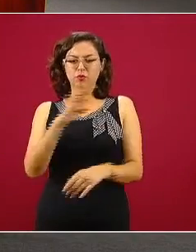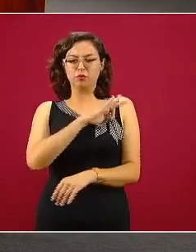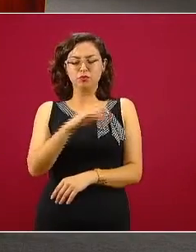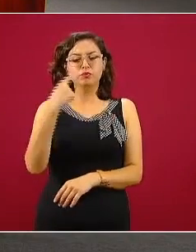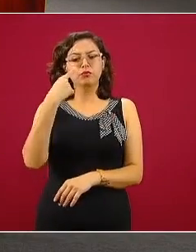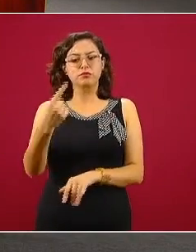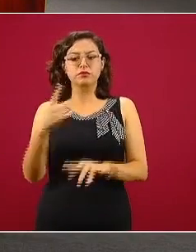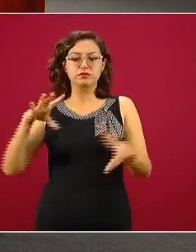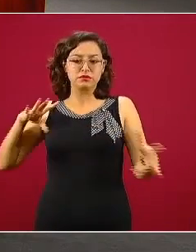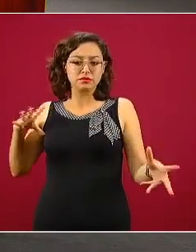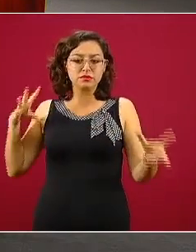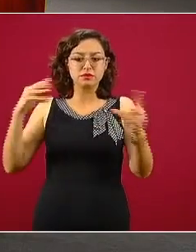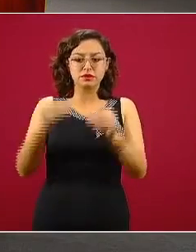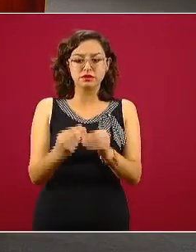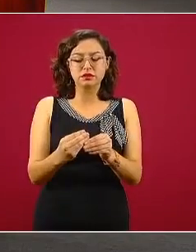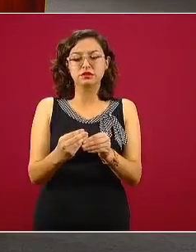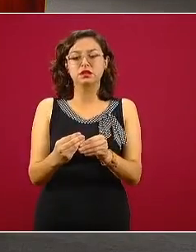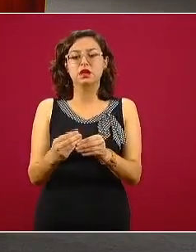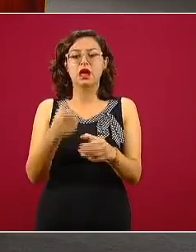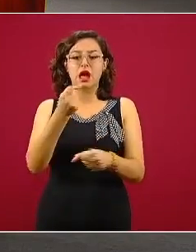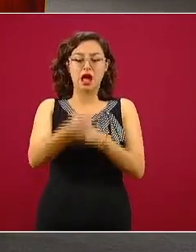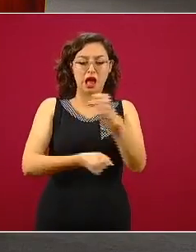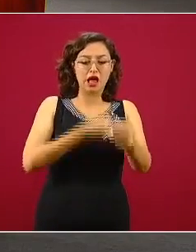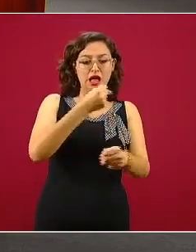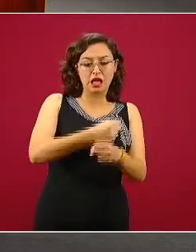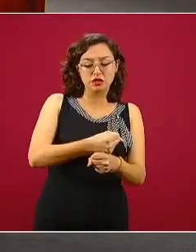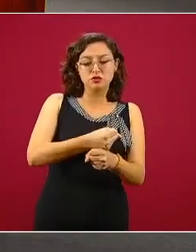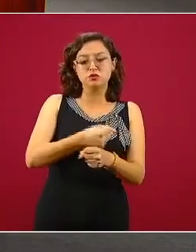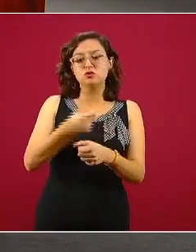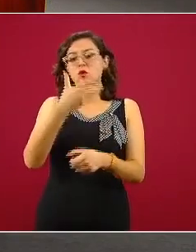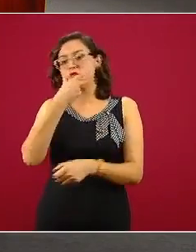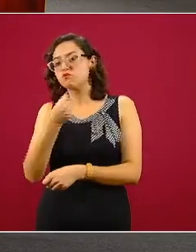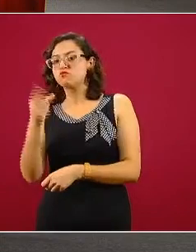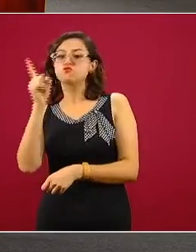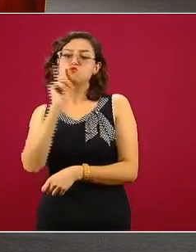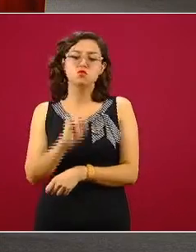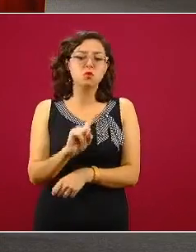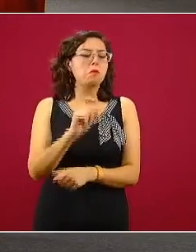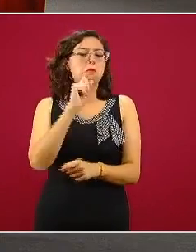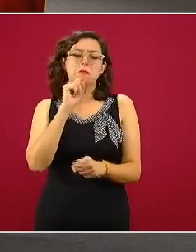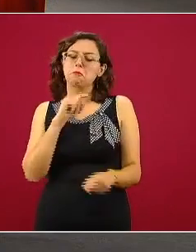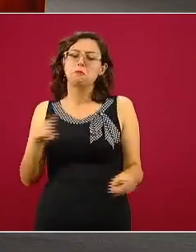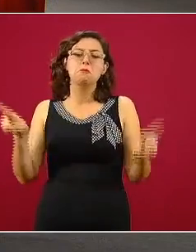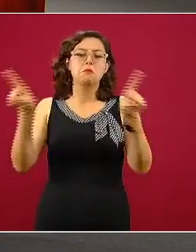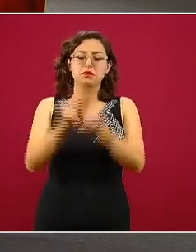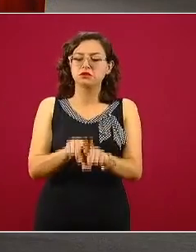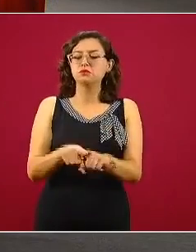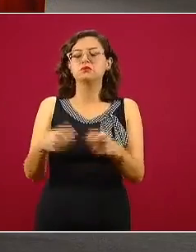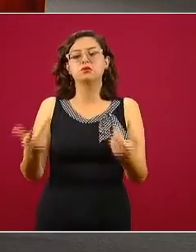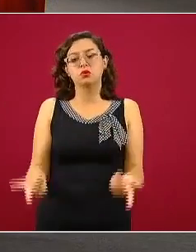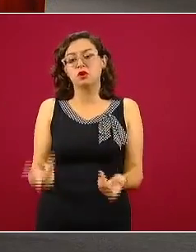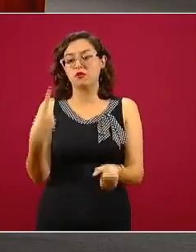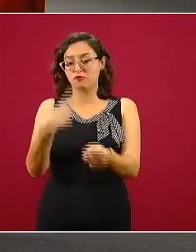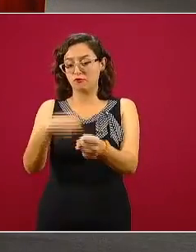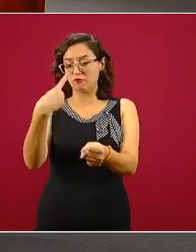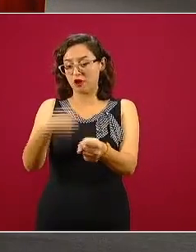casos acumulados por edad y sexo. No ha cambiado sustancialmente el patrón, la mediana de edad, es decir,